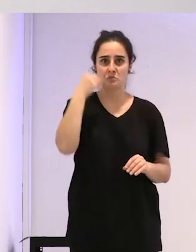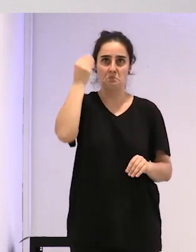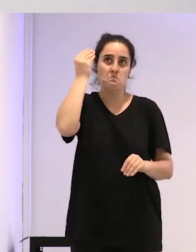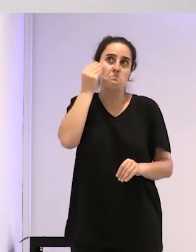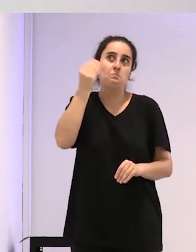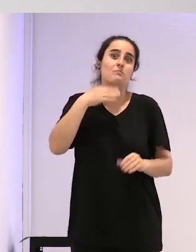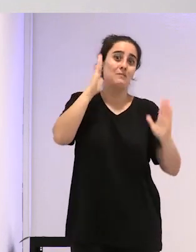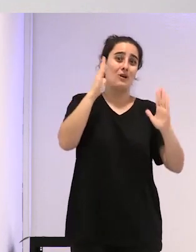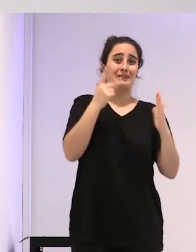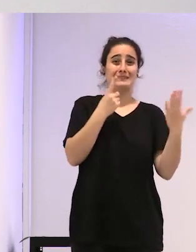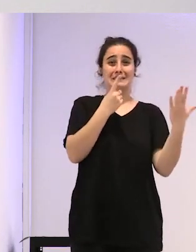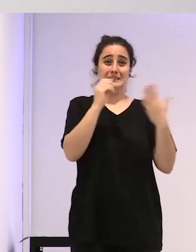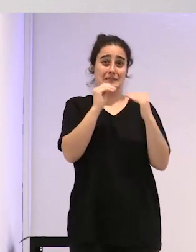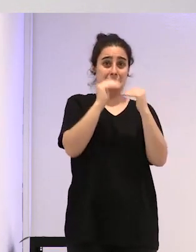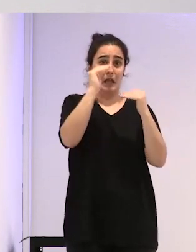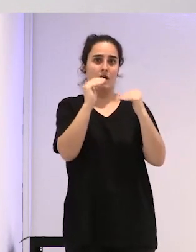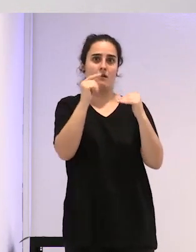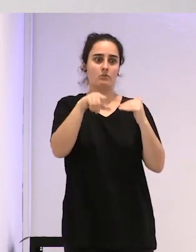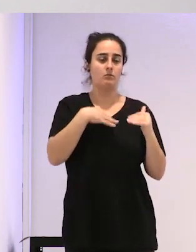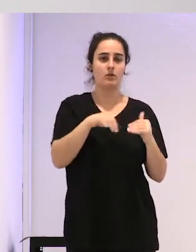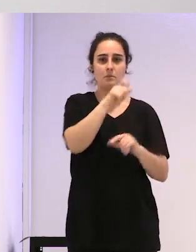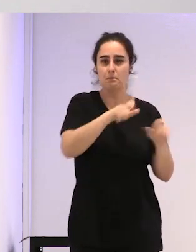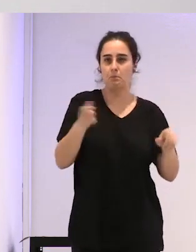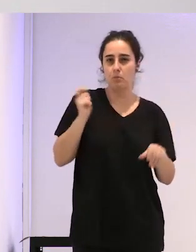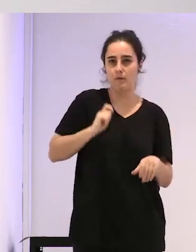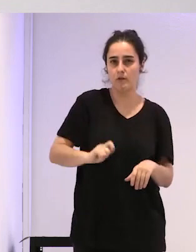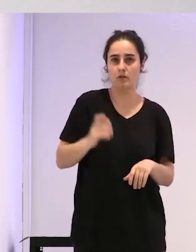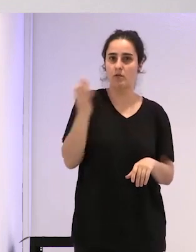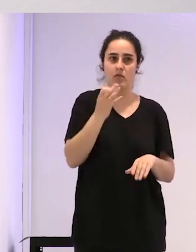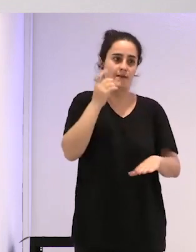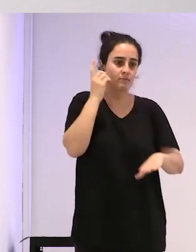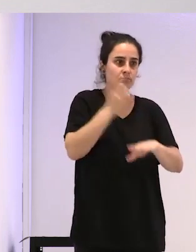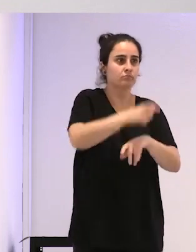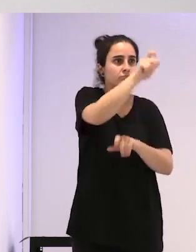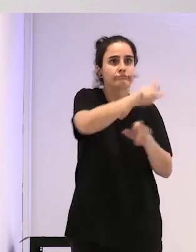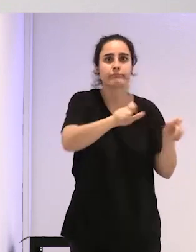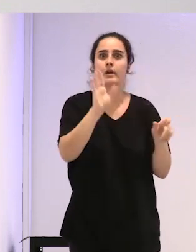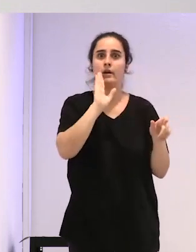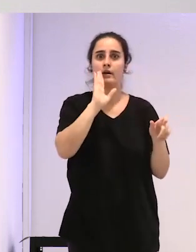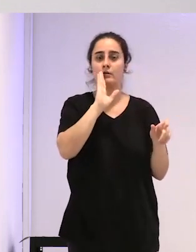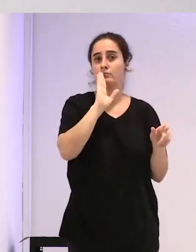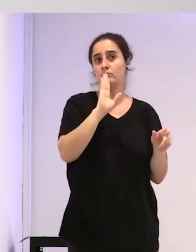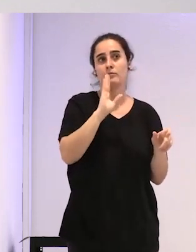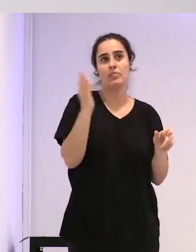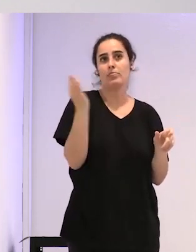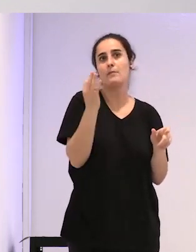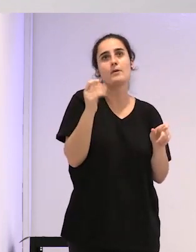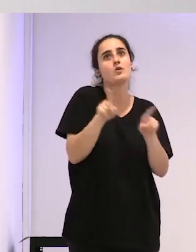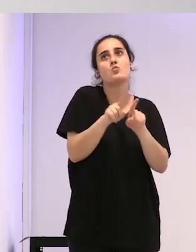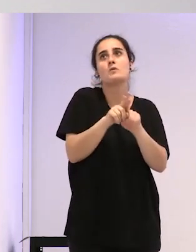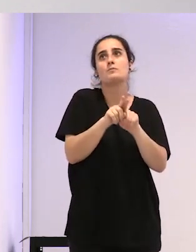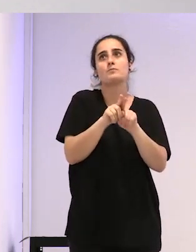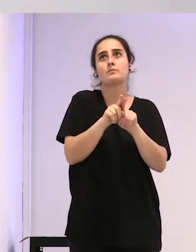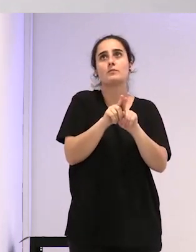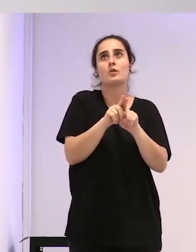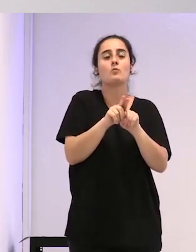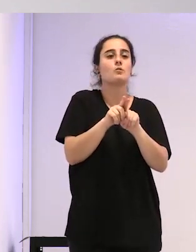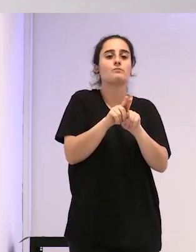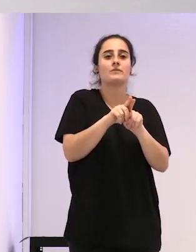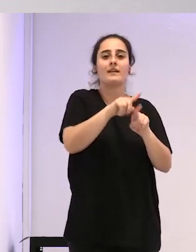profesionales de la salud que obligaran a estas personas a pasar por unos test